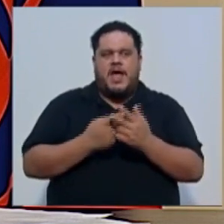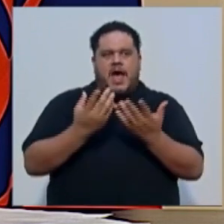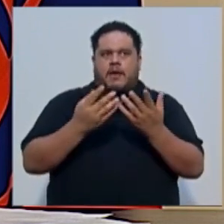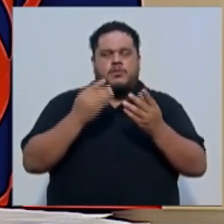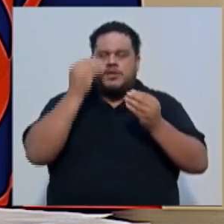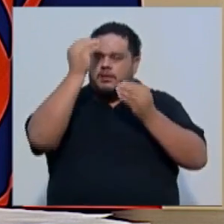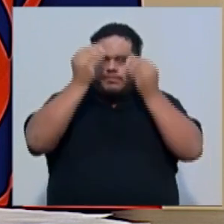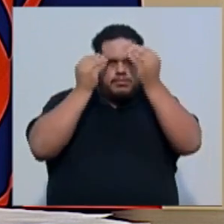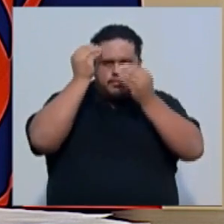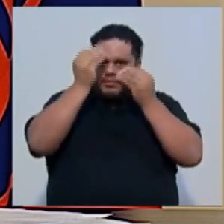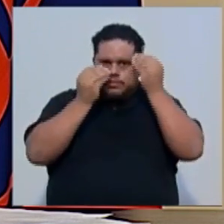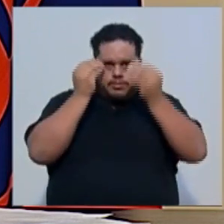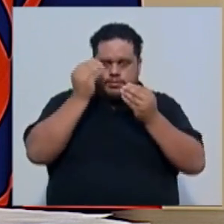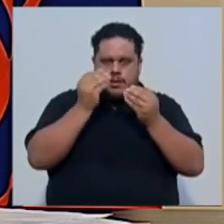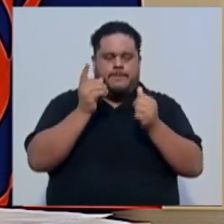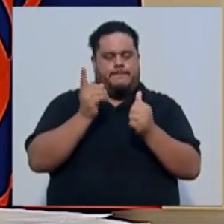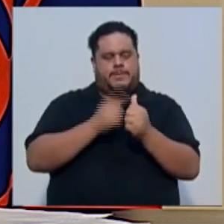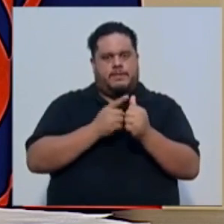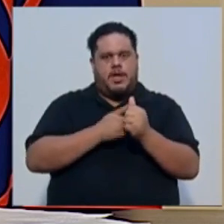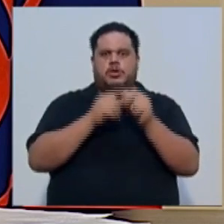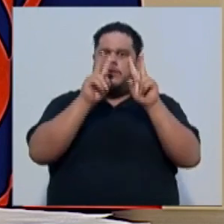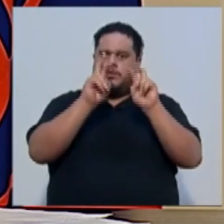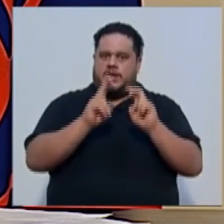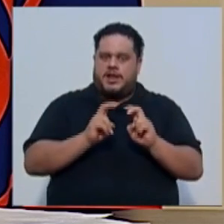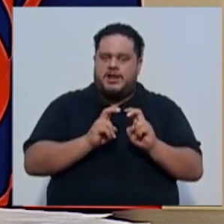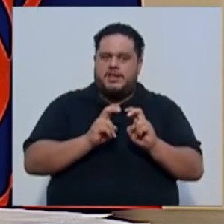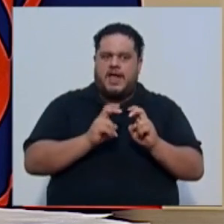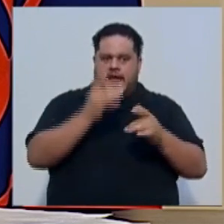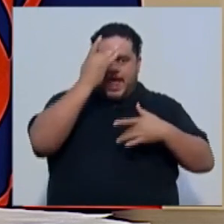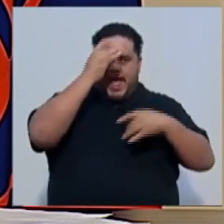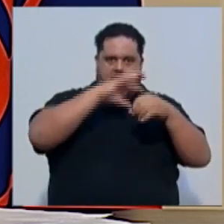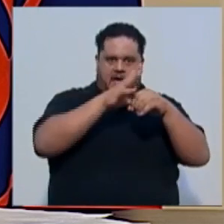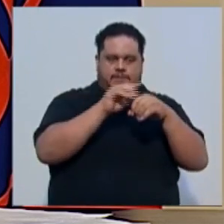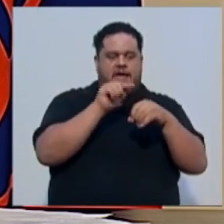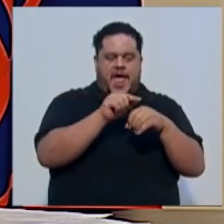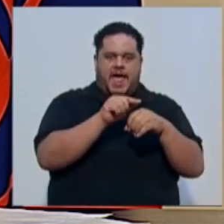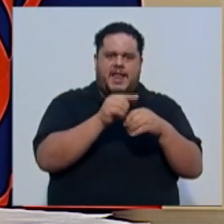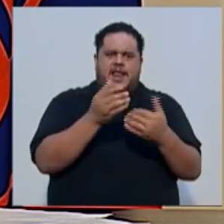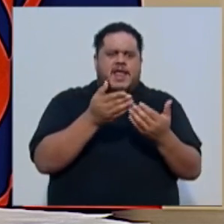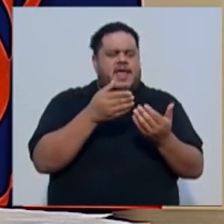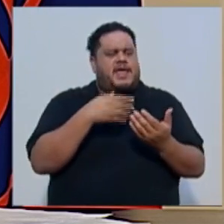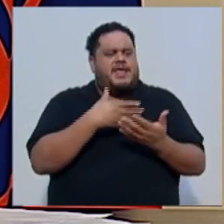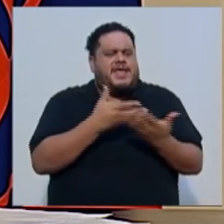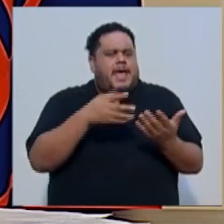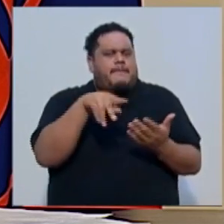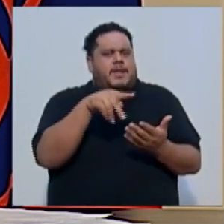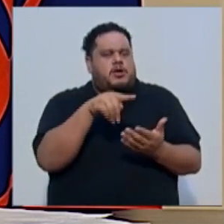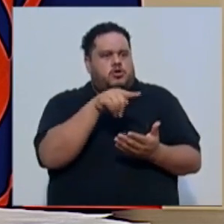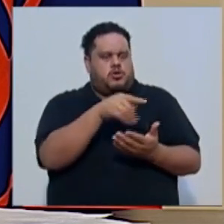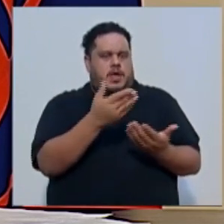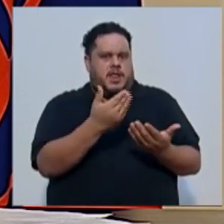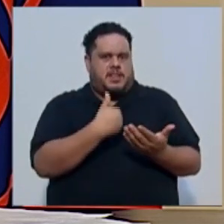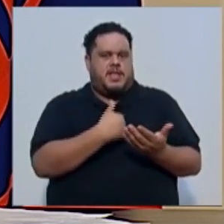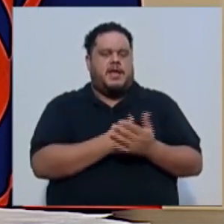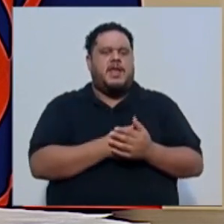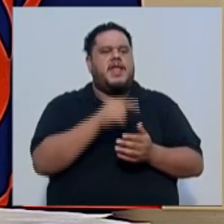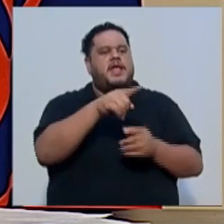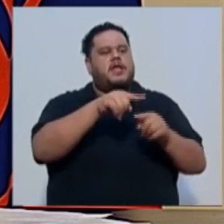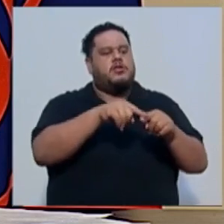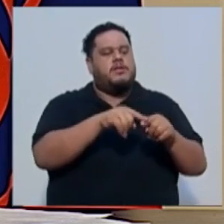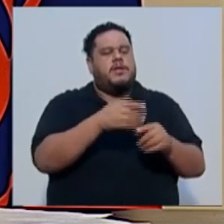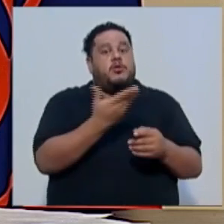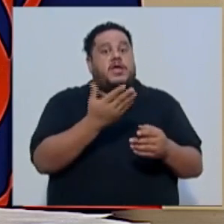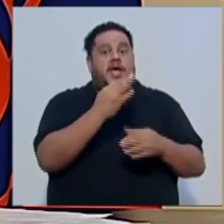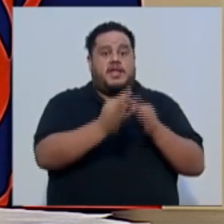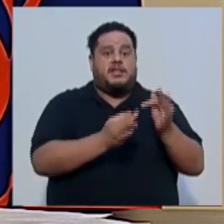logística. Ok. Primero tenemos que analizar al paciente, ver qué riesgo, qué severidad tiene. Y de esto depende qué